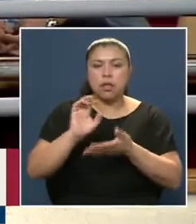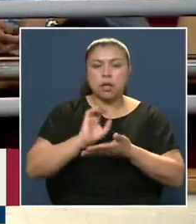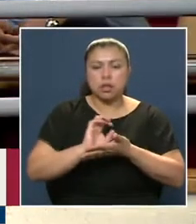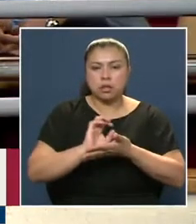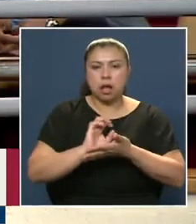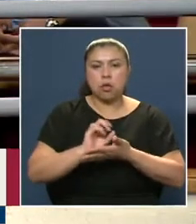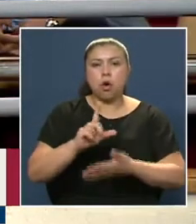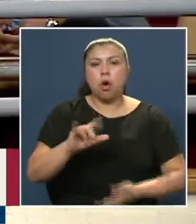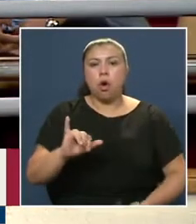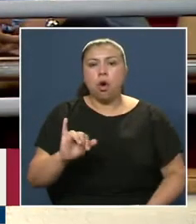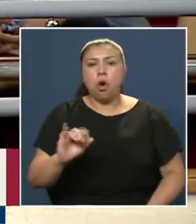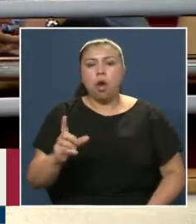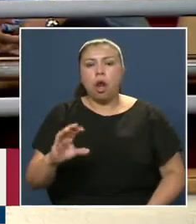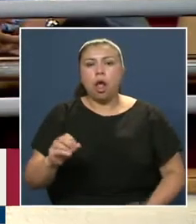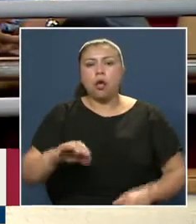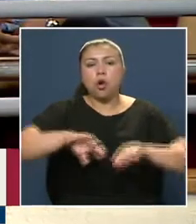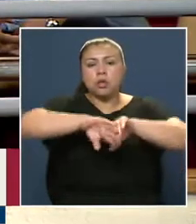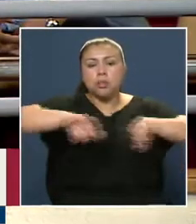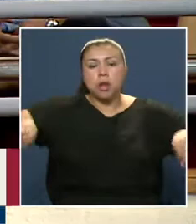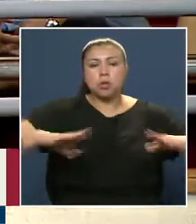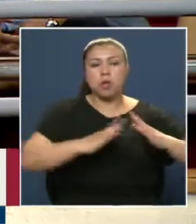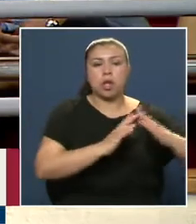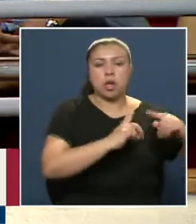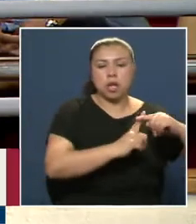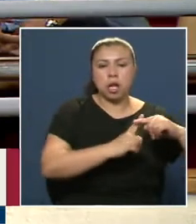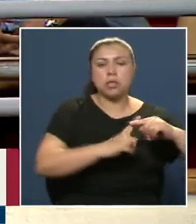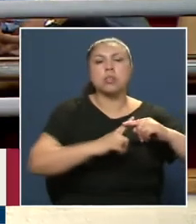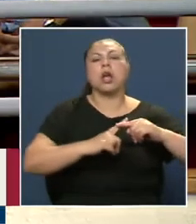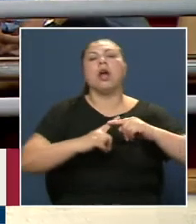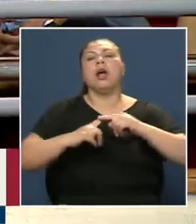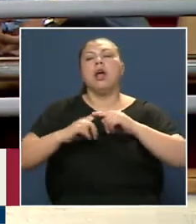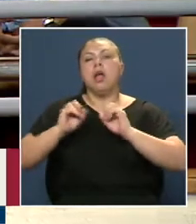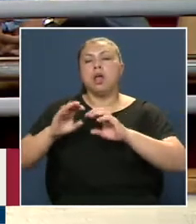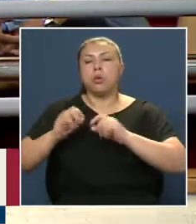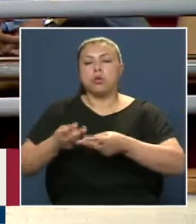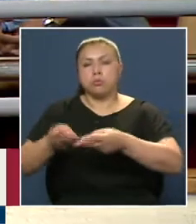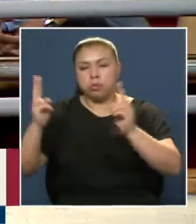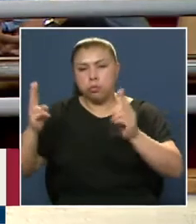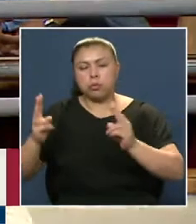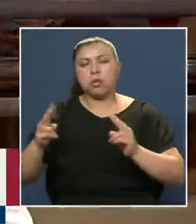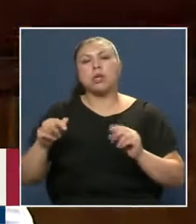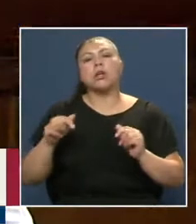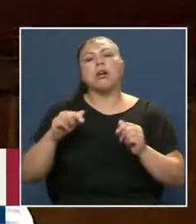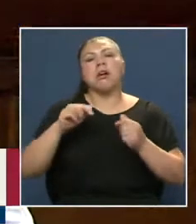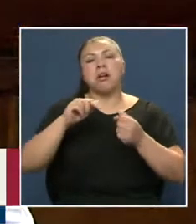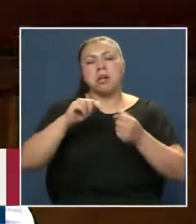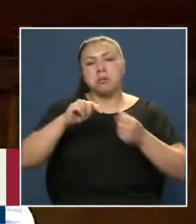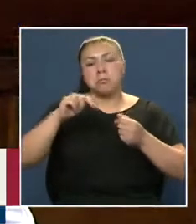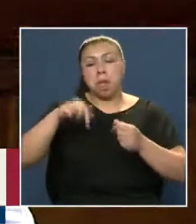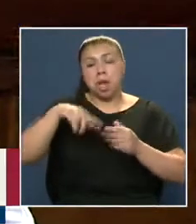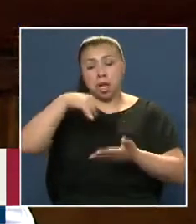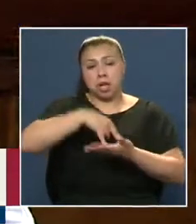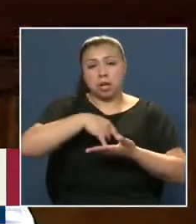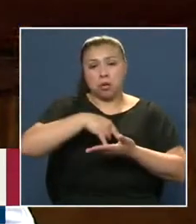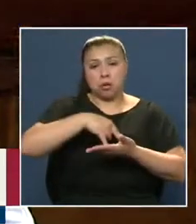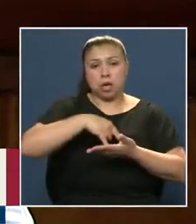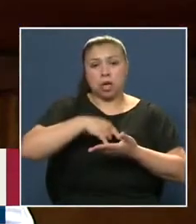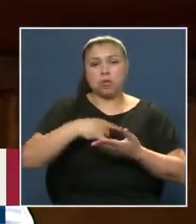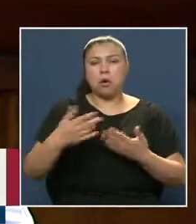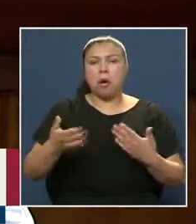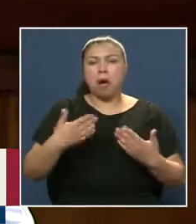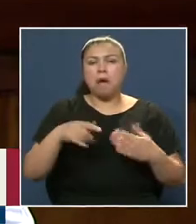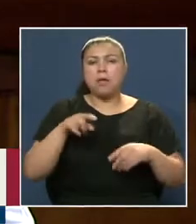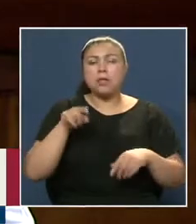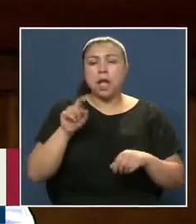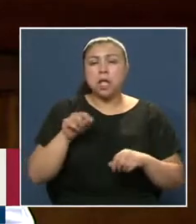Laico De separación De la Iglesia Del Estado De educación Pública Que en este Congreso A ratos De esos